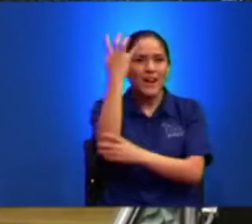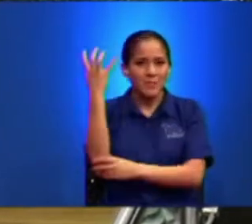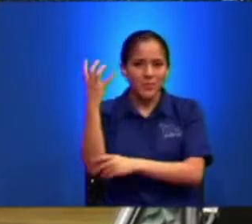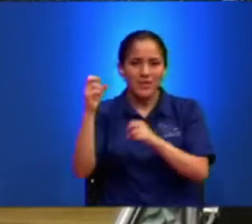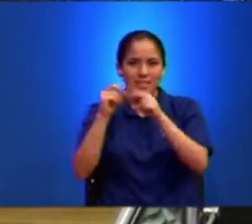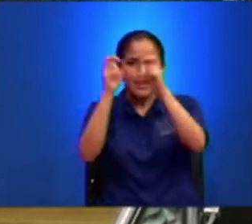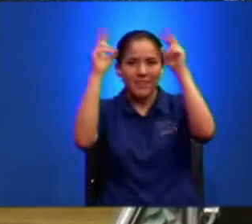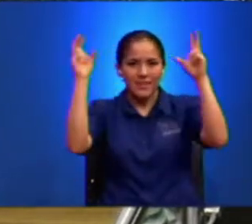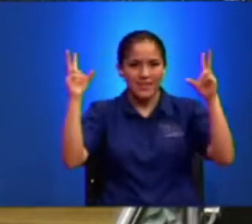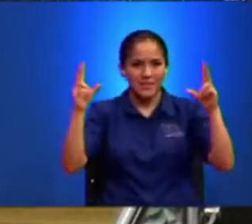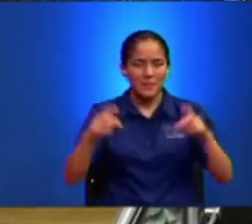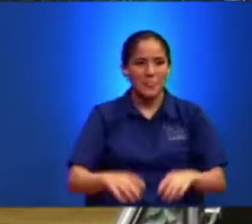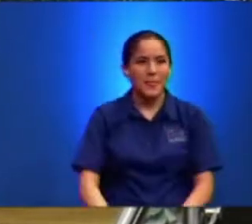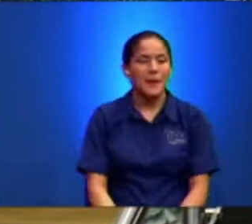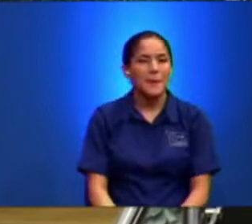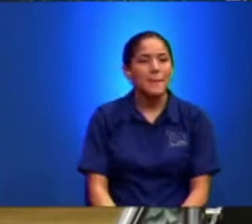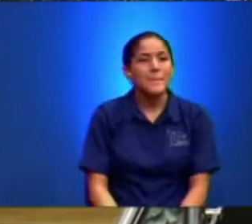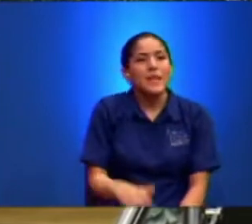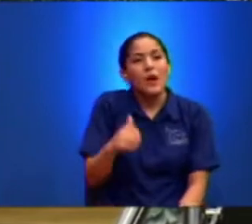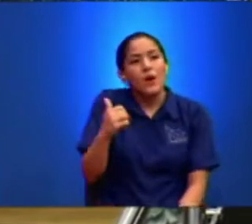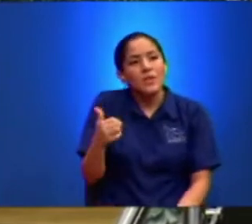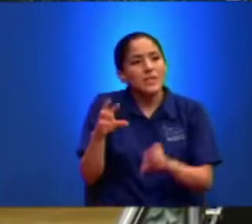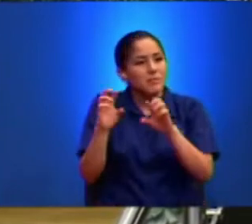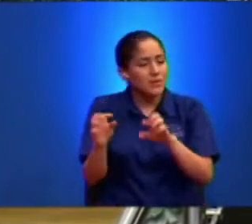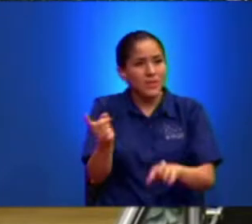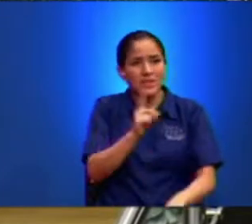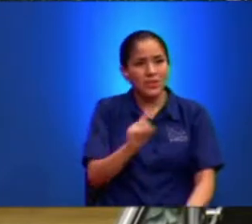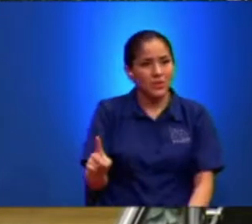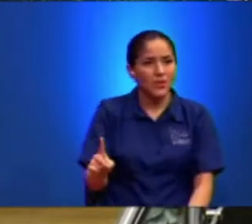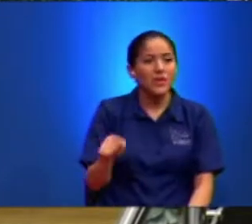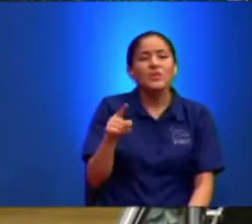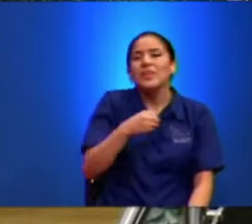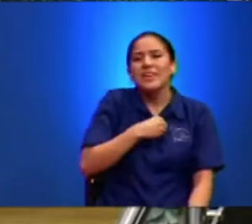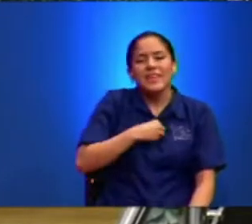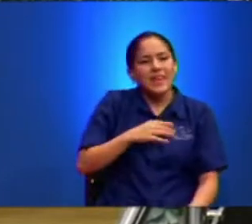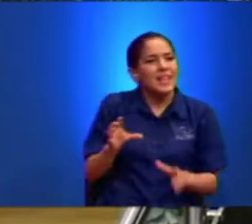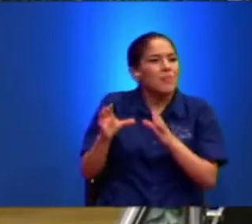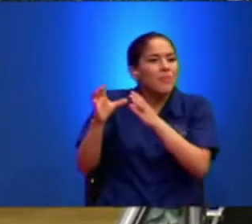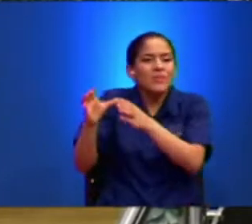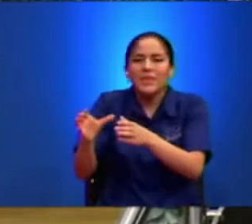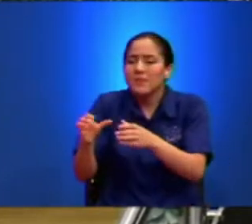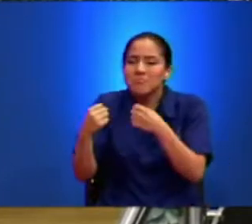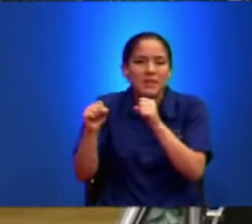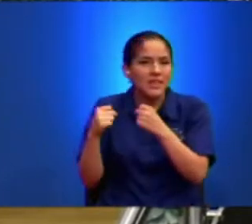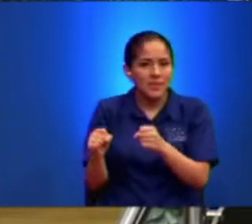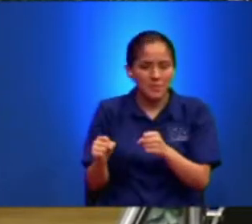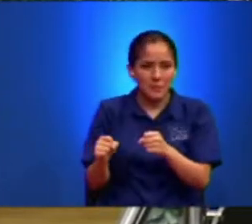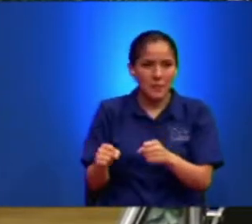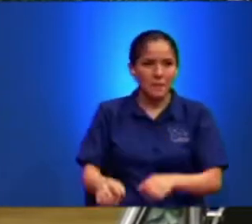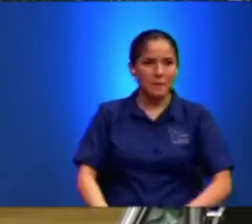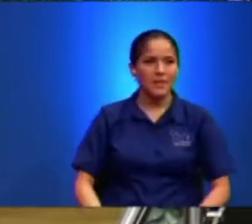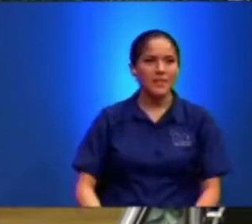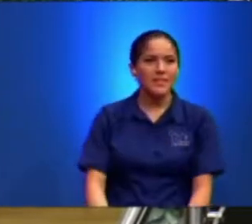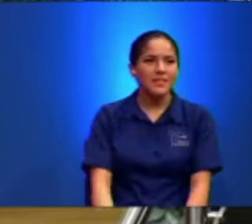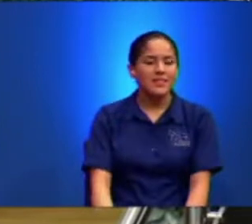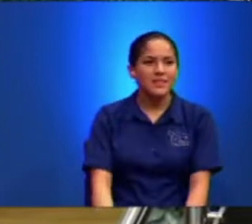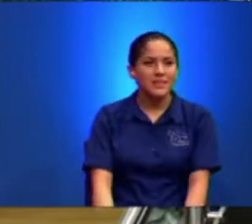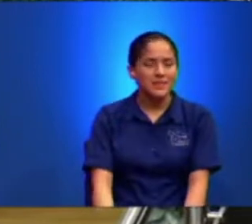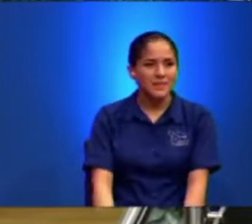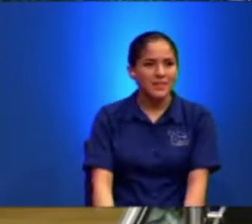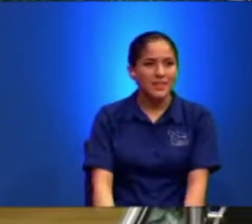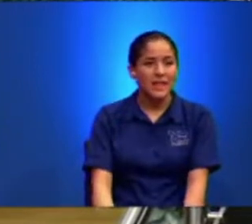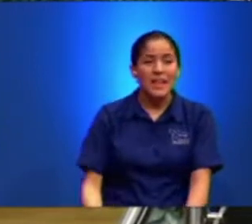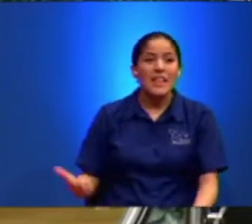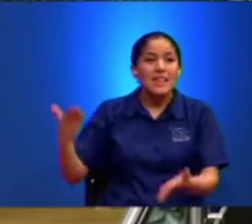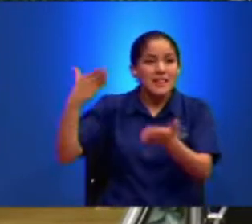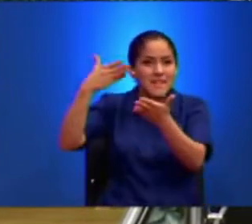Entonces Mientras que otros No Si usted lo quiere poner Póngalo A mí que Si yo ni siquiera Lo llevo a visitar A su casa Al que